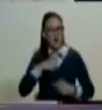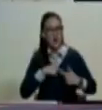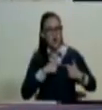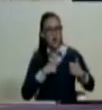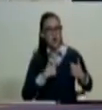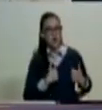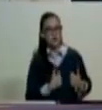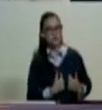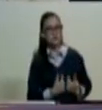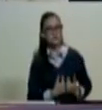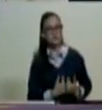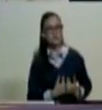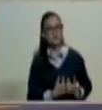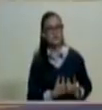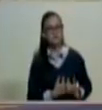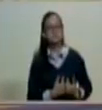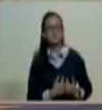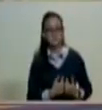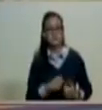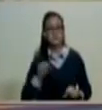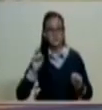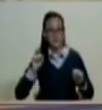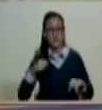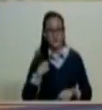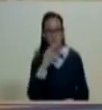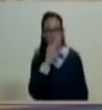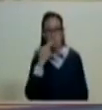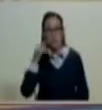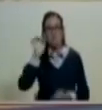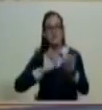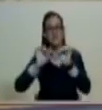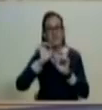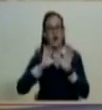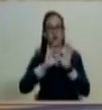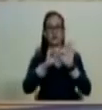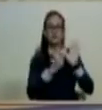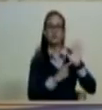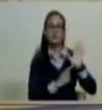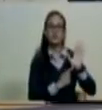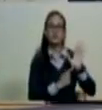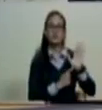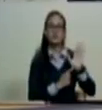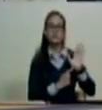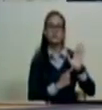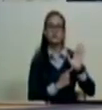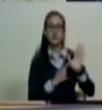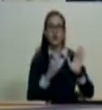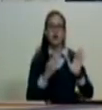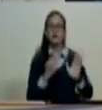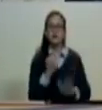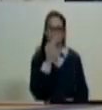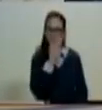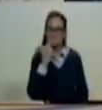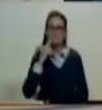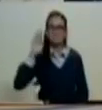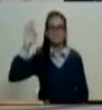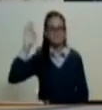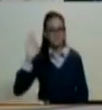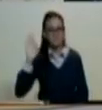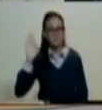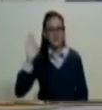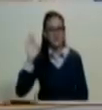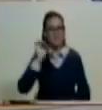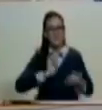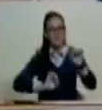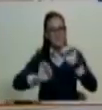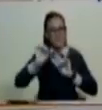corazón. Juro defender esta constitución. Juro defender la